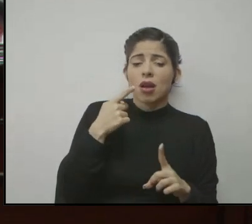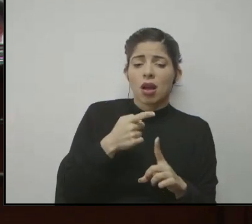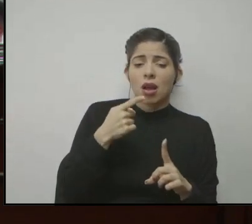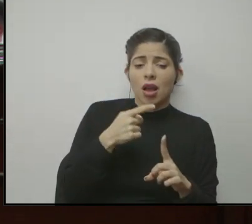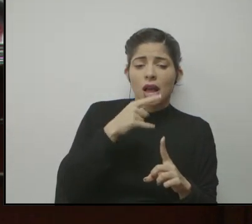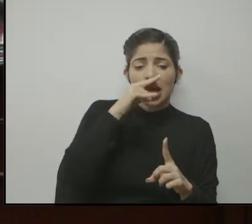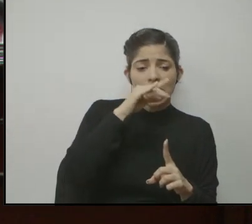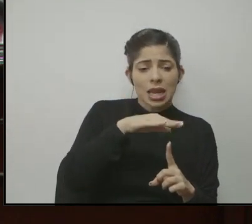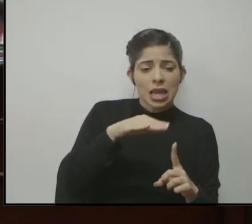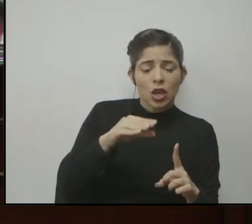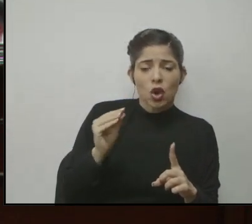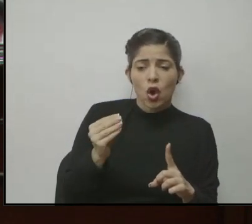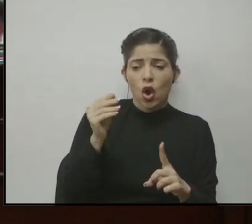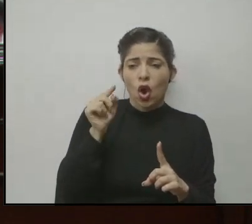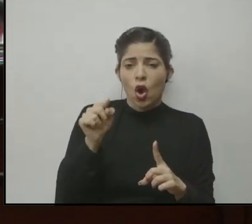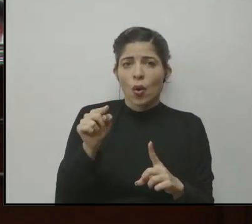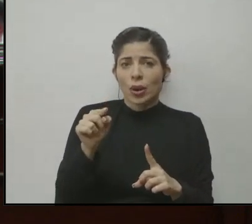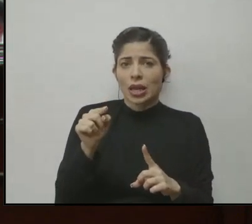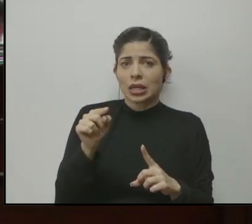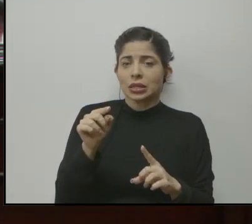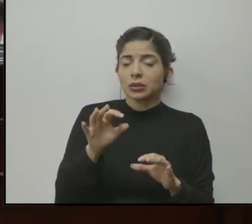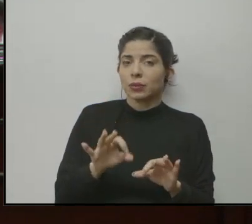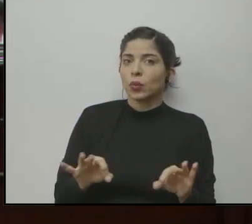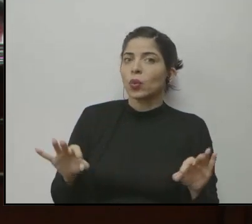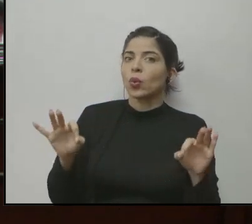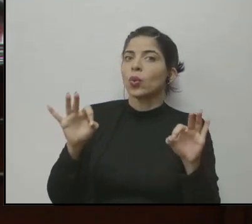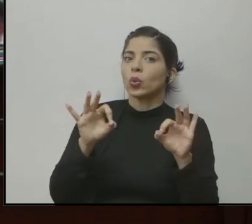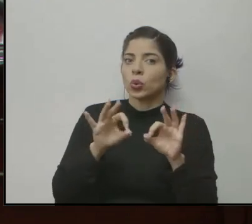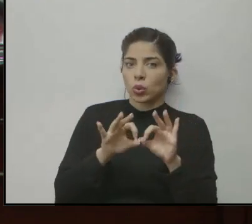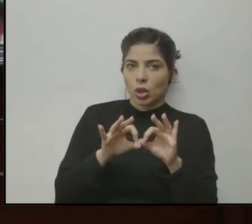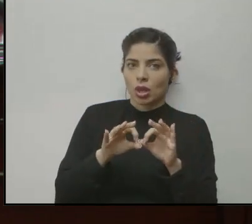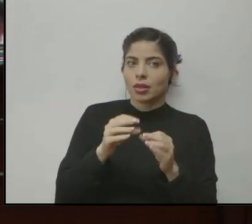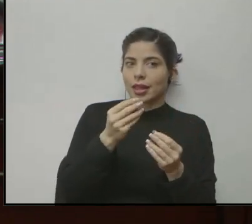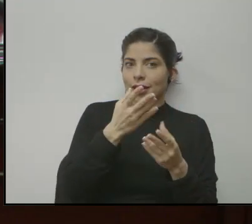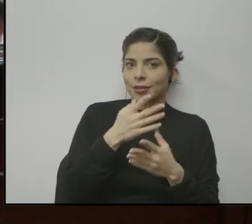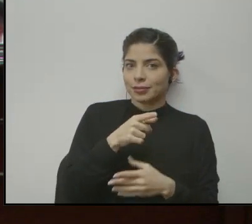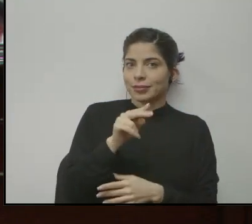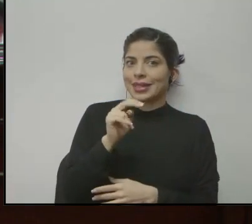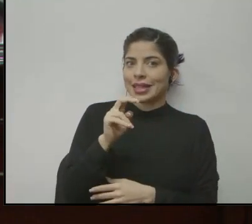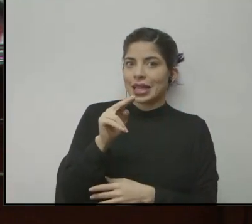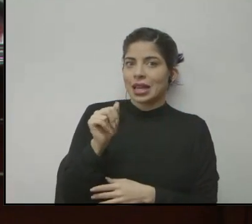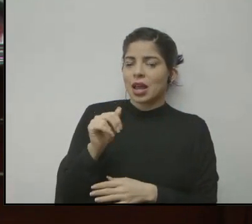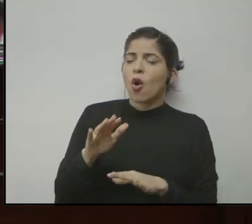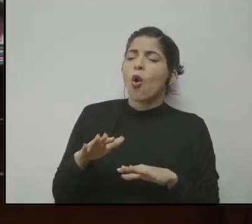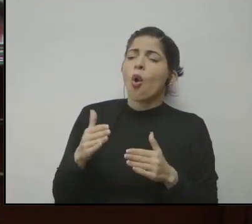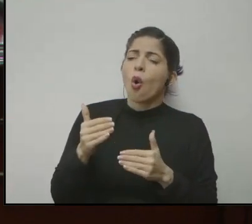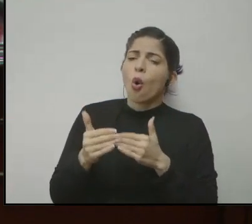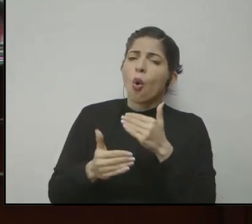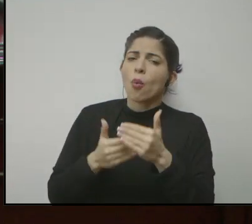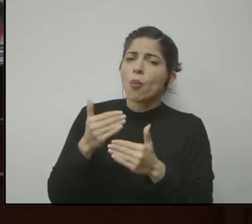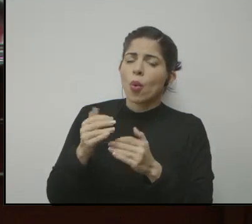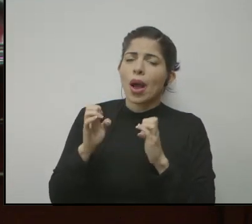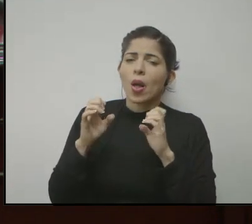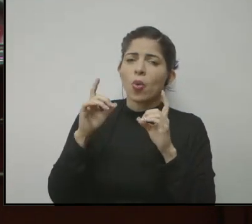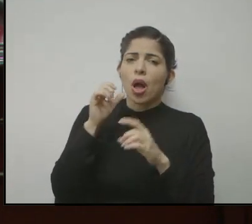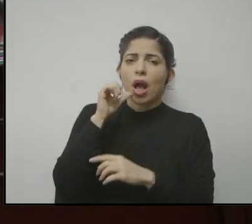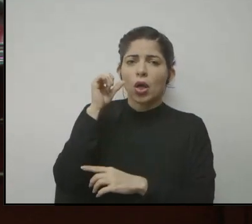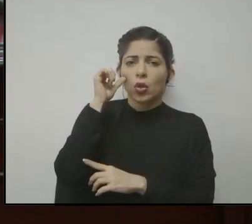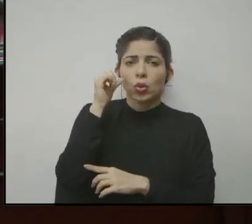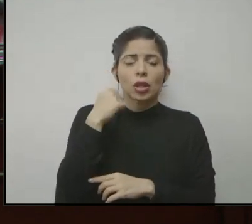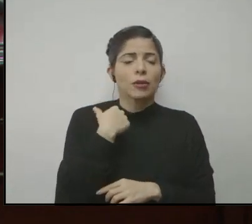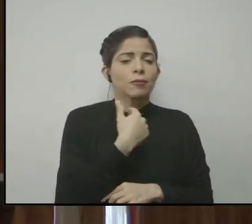de niños y jóvenes. Es muy importante la observación de Doña Nena. ¿Cómo sigue la parte que tiene que ver con la educación